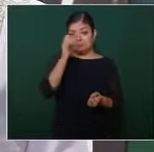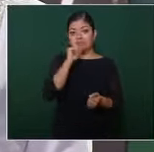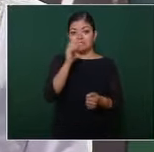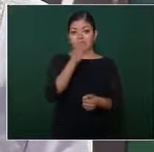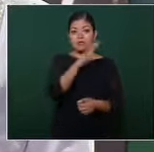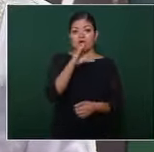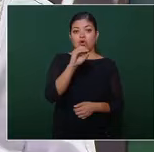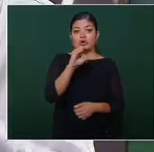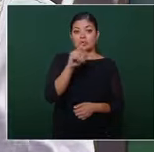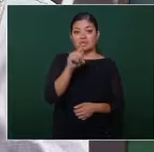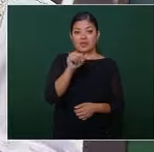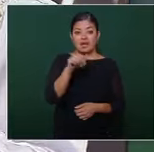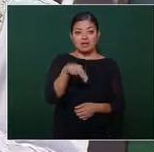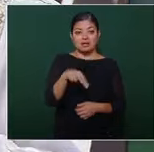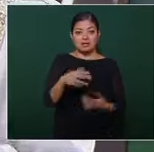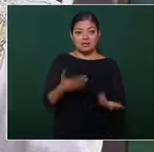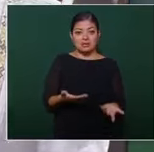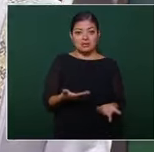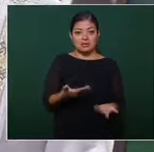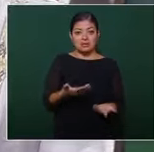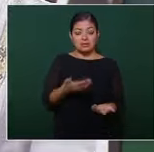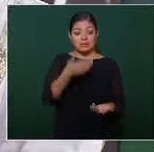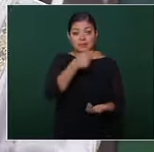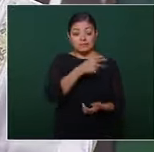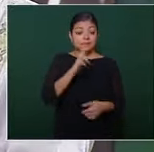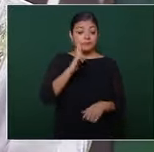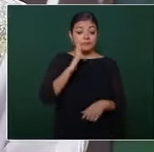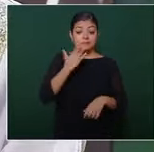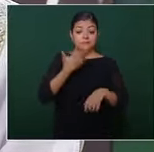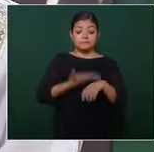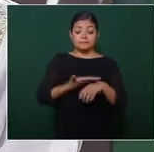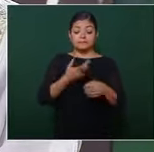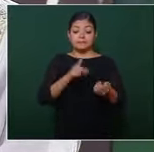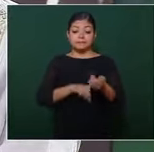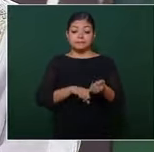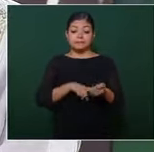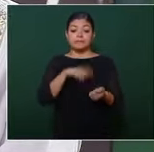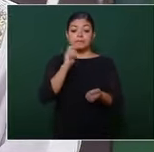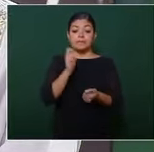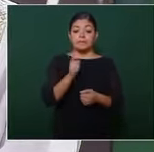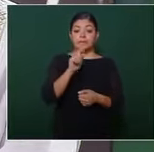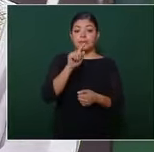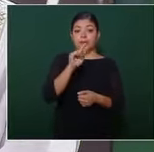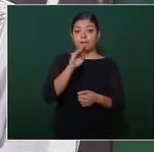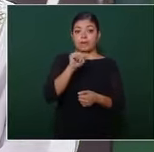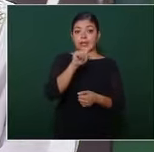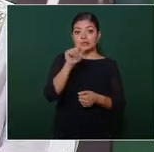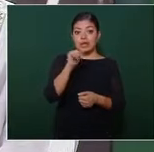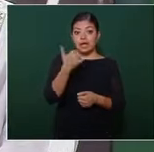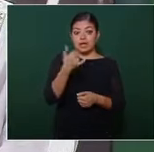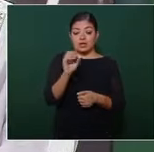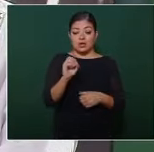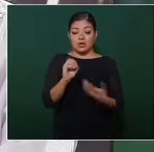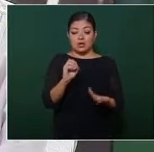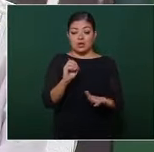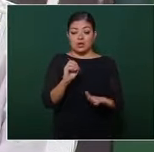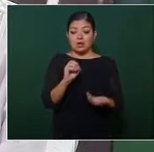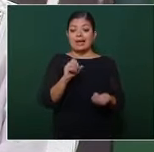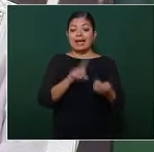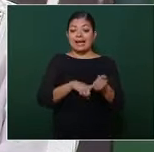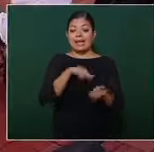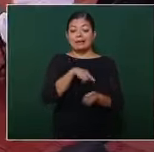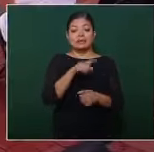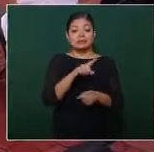es la consigna del vasallo lo que